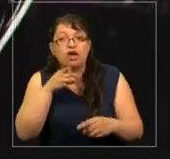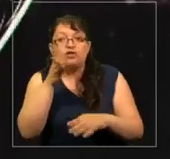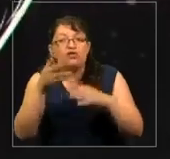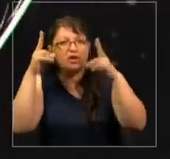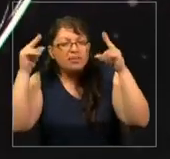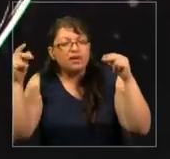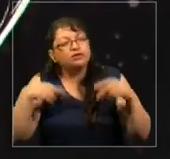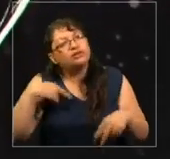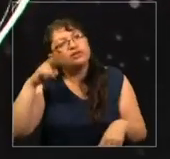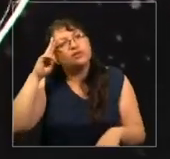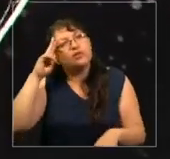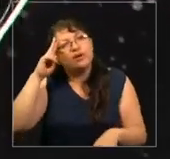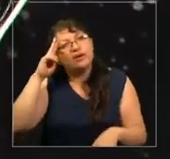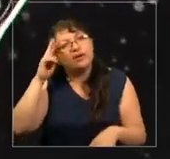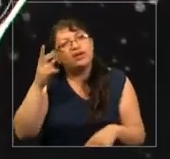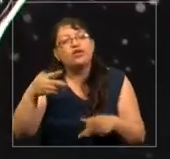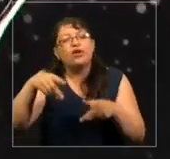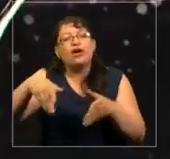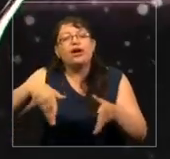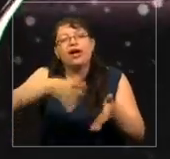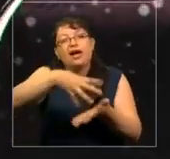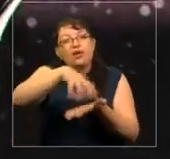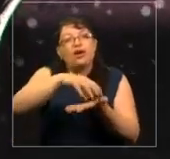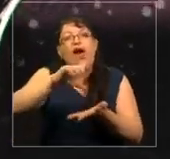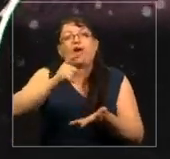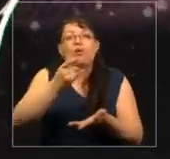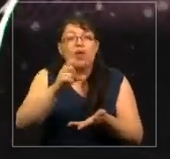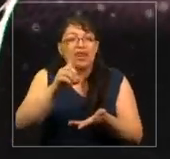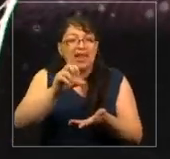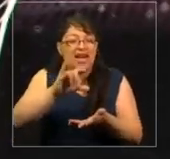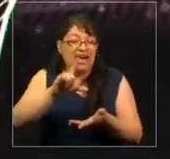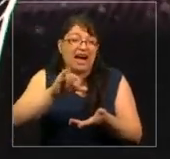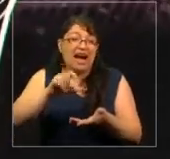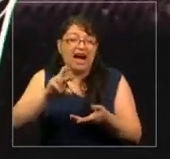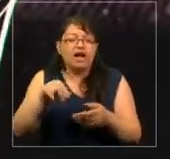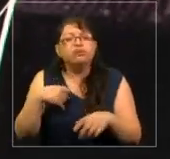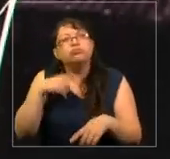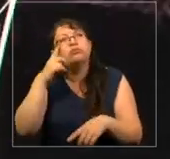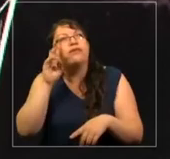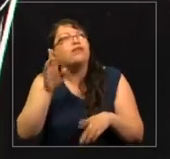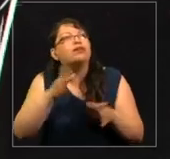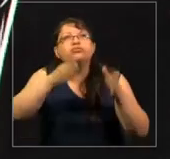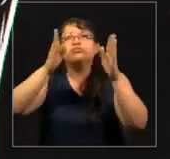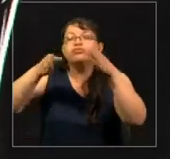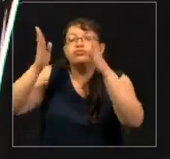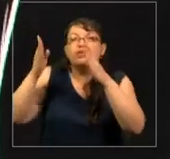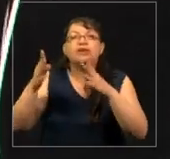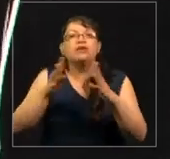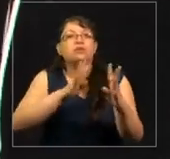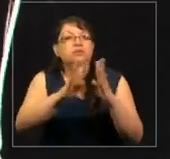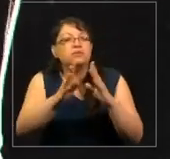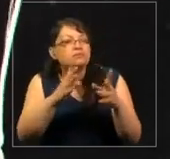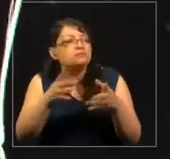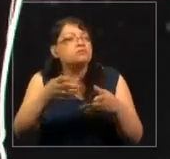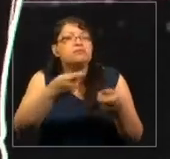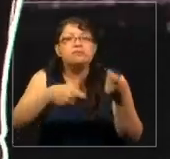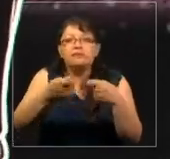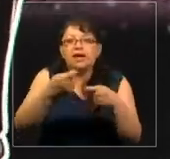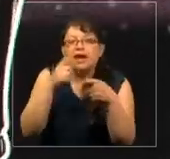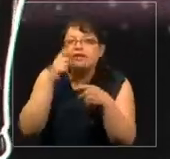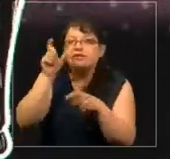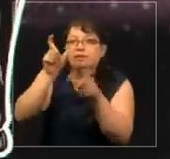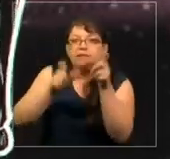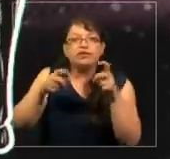recuerdo caminar en Guadalajara y admirando la arquitectura, los mercados, viendo a las personas como